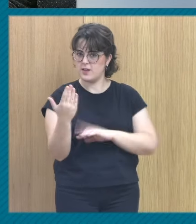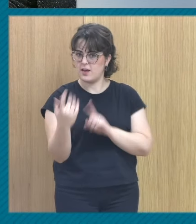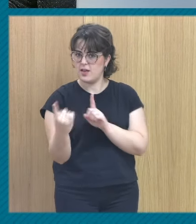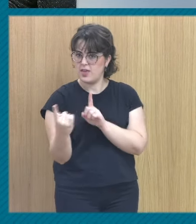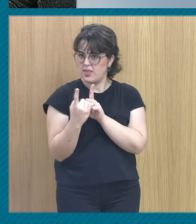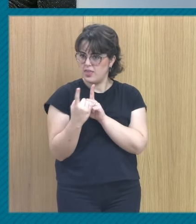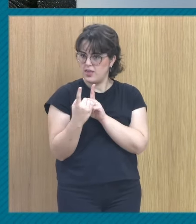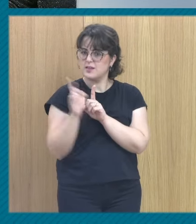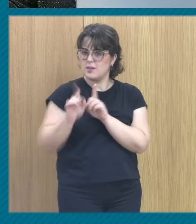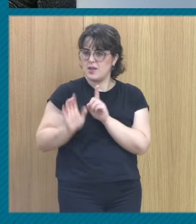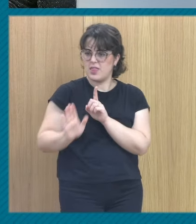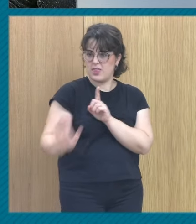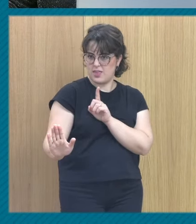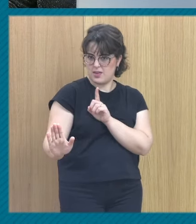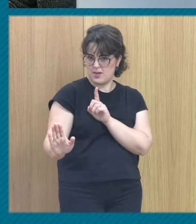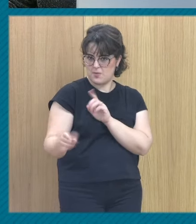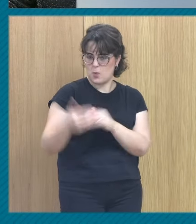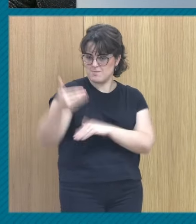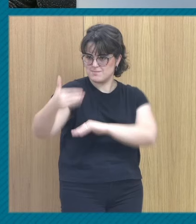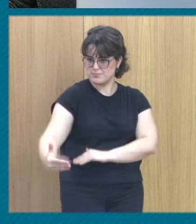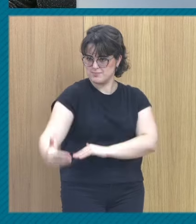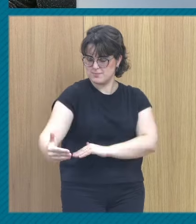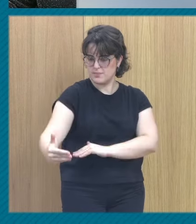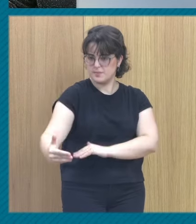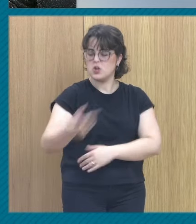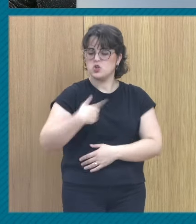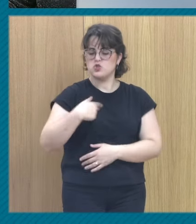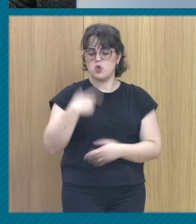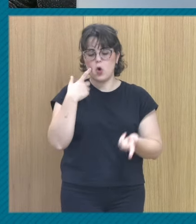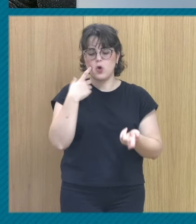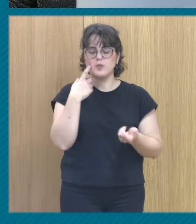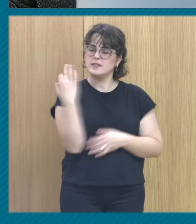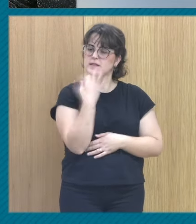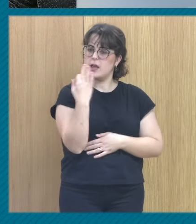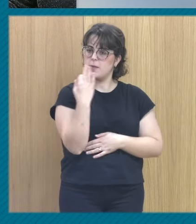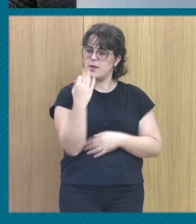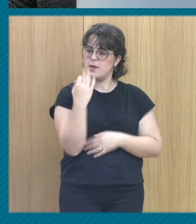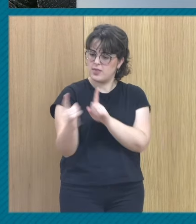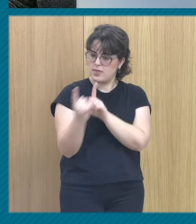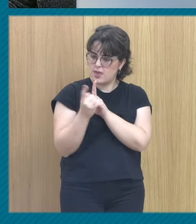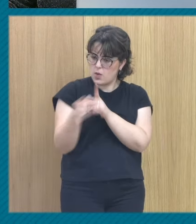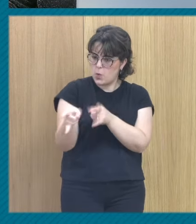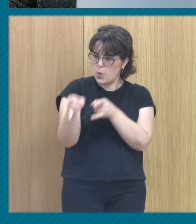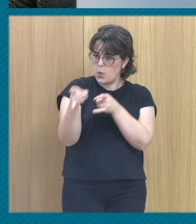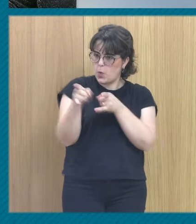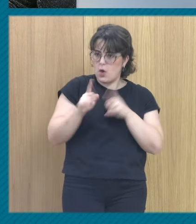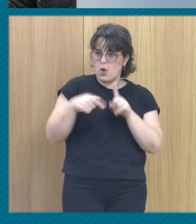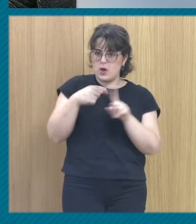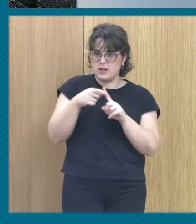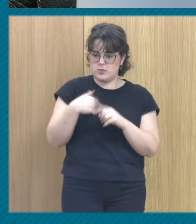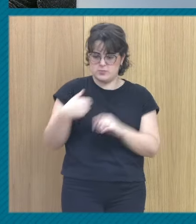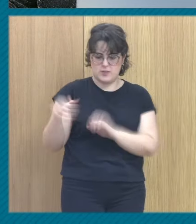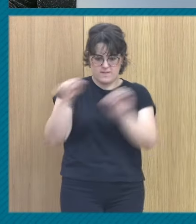y suficientemente lejos los tengo que mantener suficientemente cerca para poderme proteger si me hacen